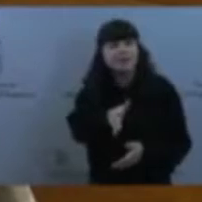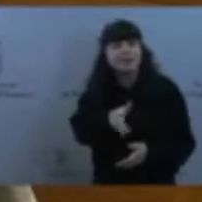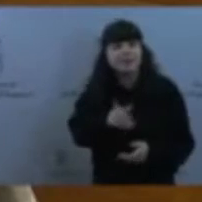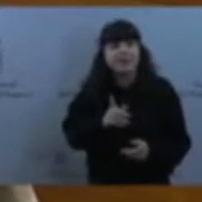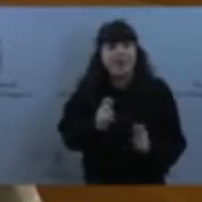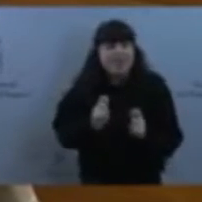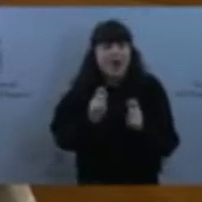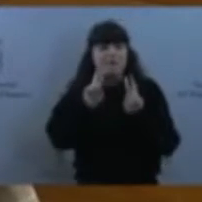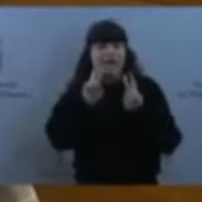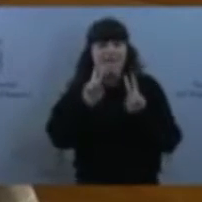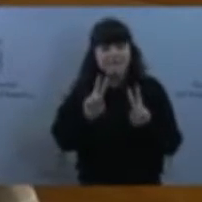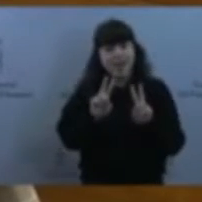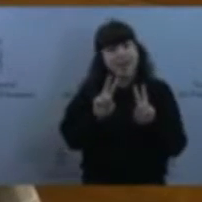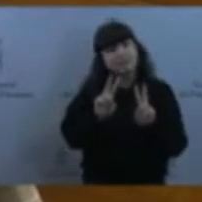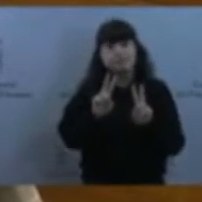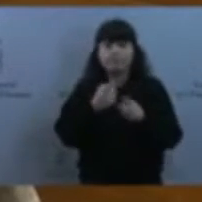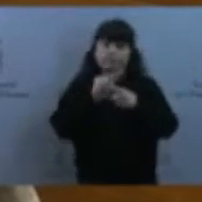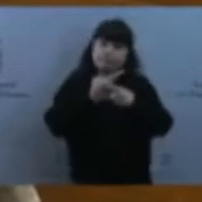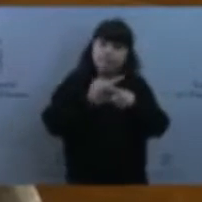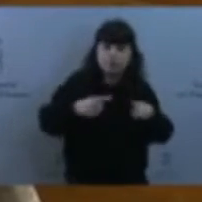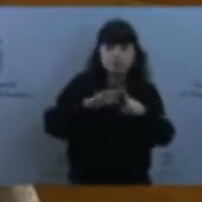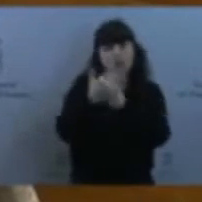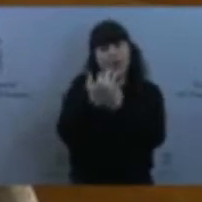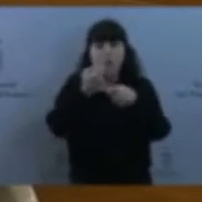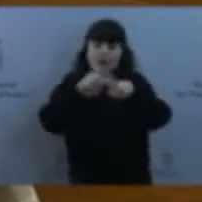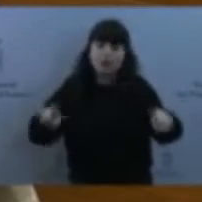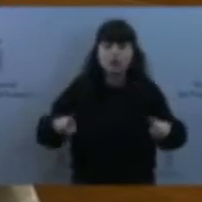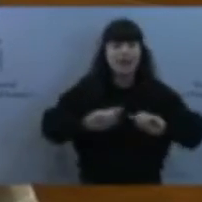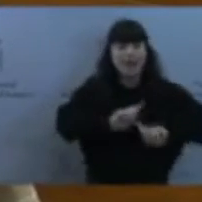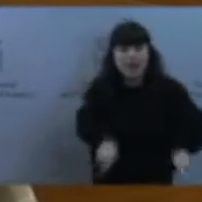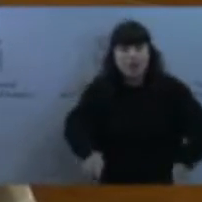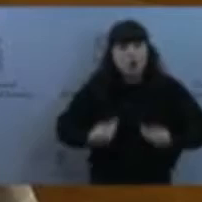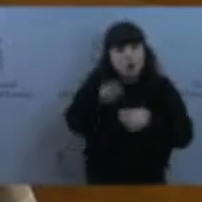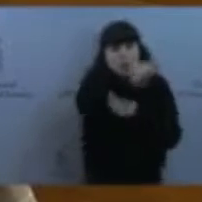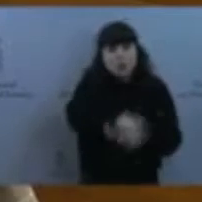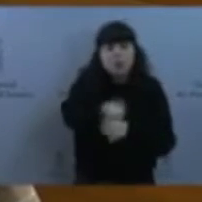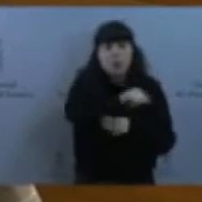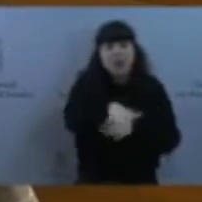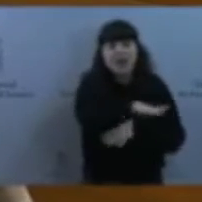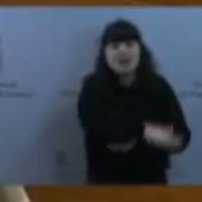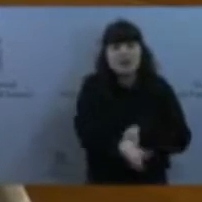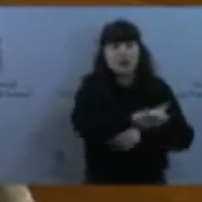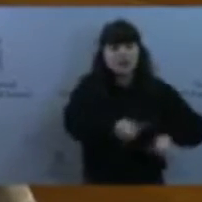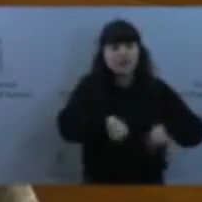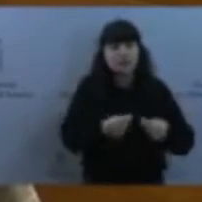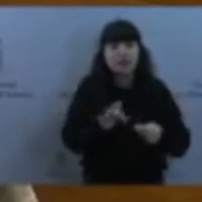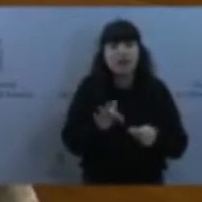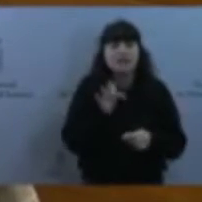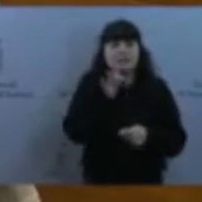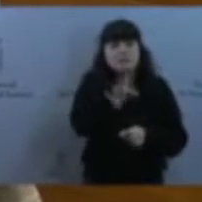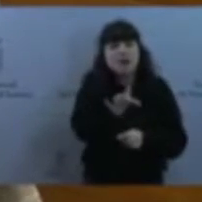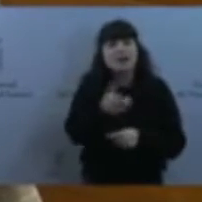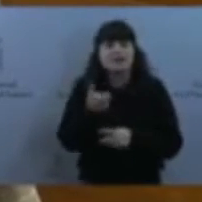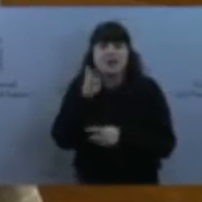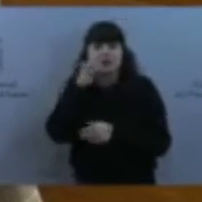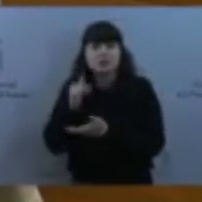ecologismo, garante de la conservación de los espacios naturales, y el de la población rural, garante de la conservación de los sistemas culturales en los espacios